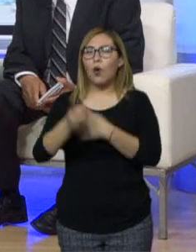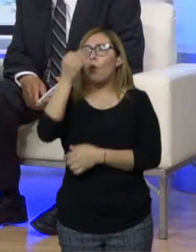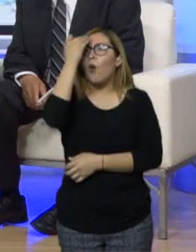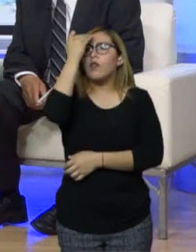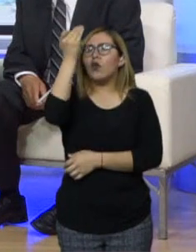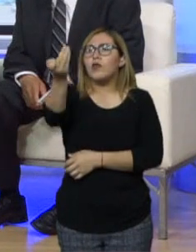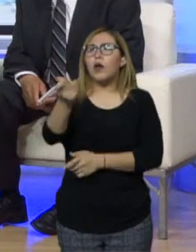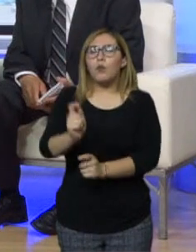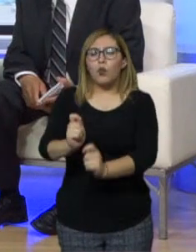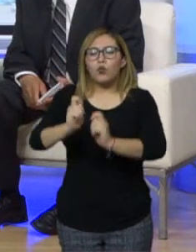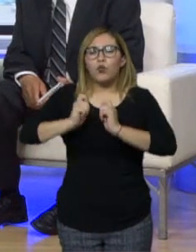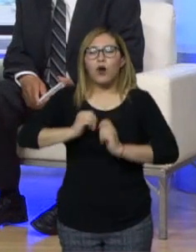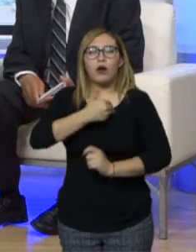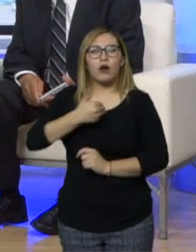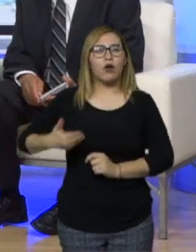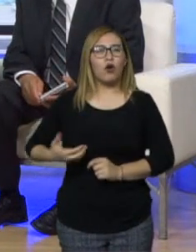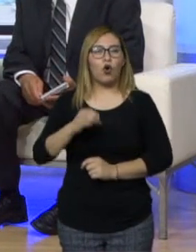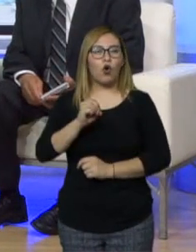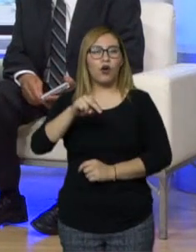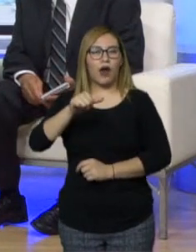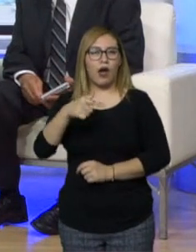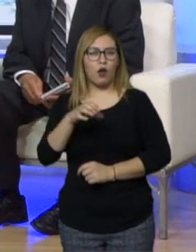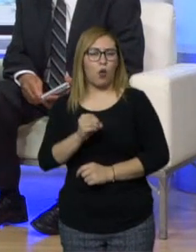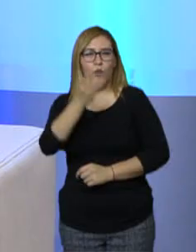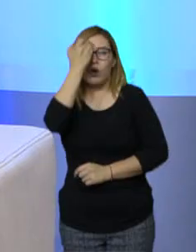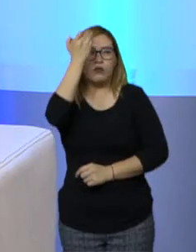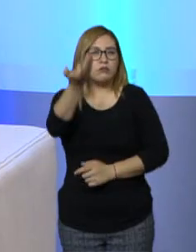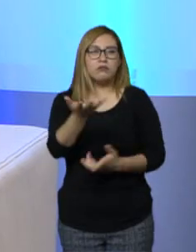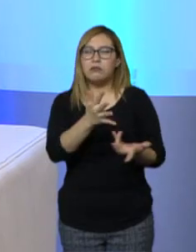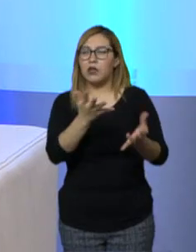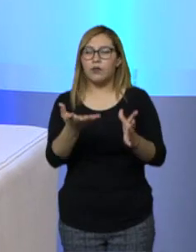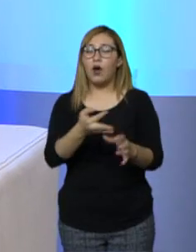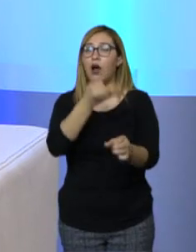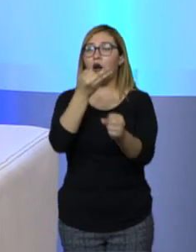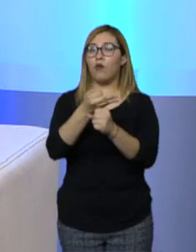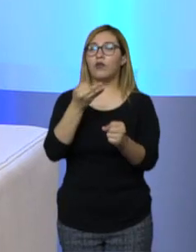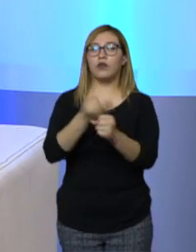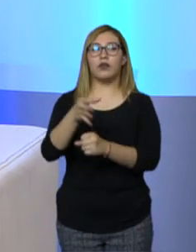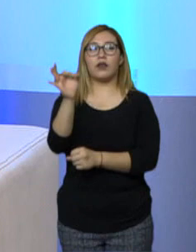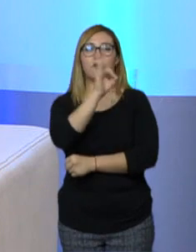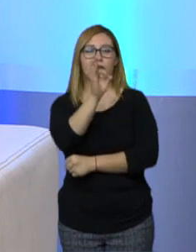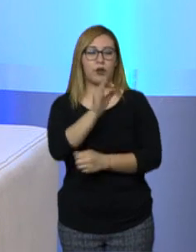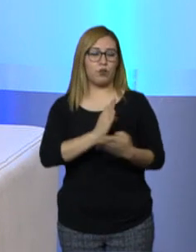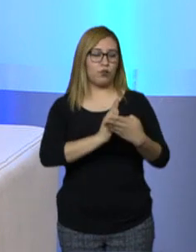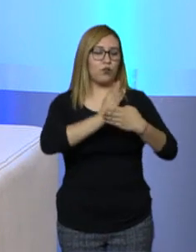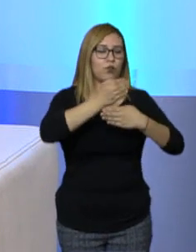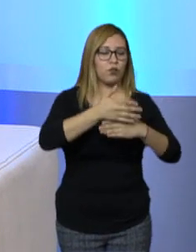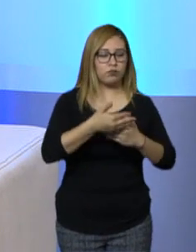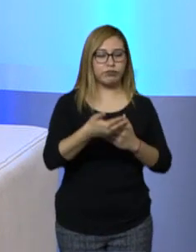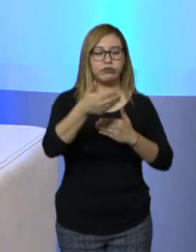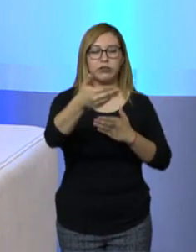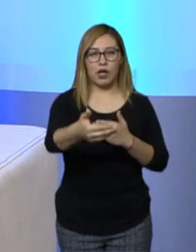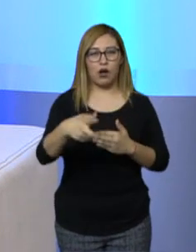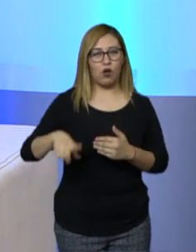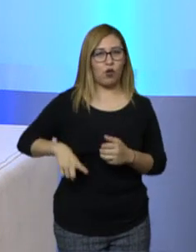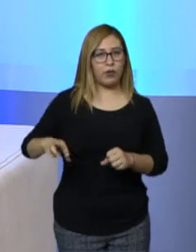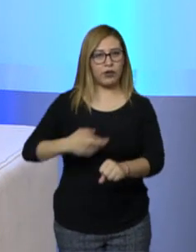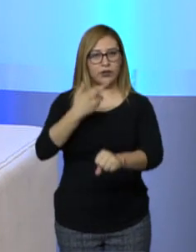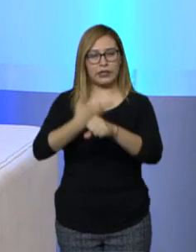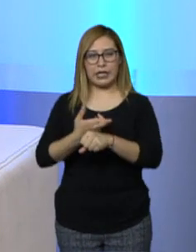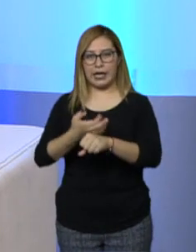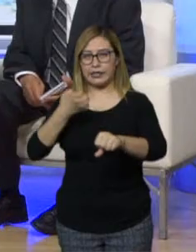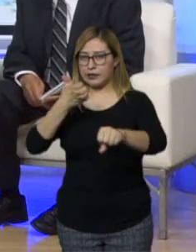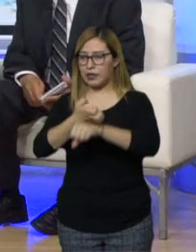Conago. Yo creo que en este momento el pase que está, o esta fase que le va a tocar al gobernador del estado, va a interesante, y